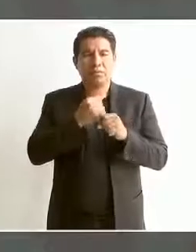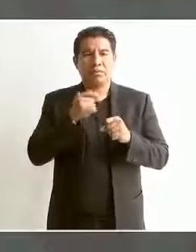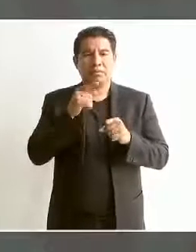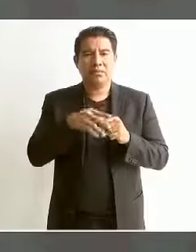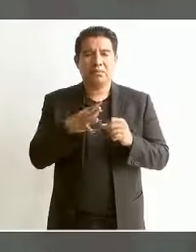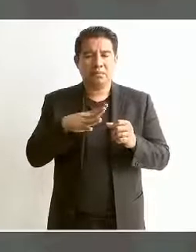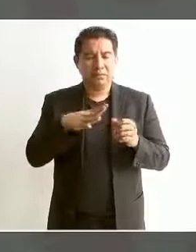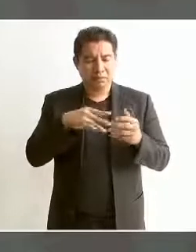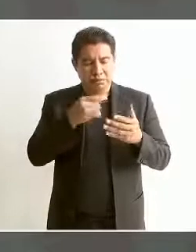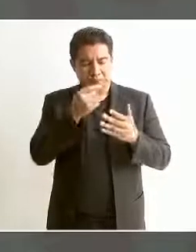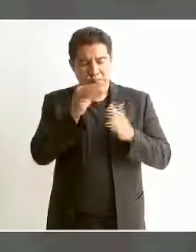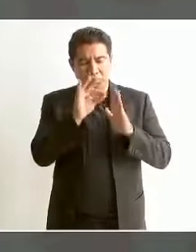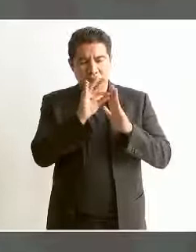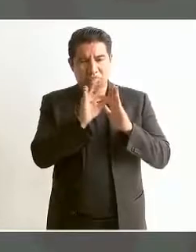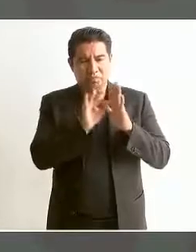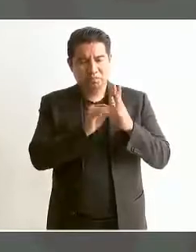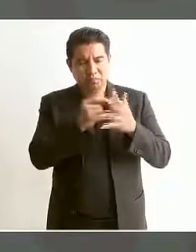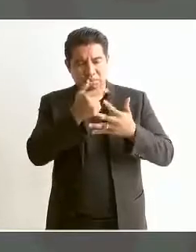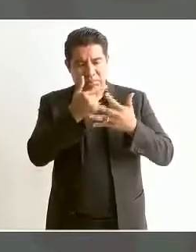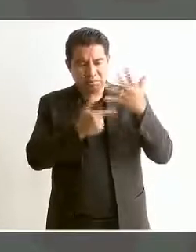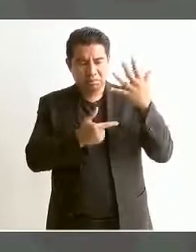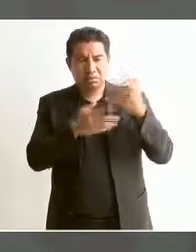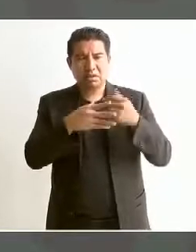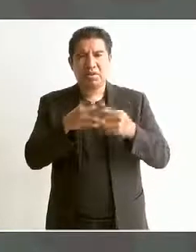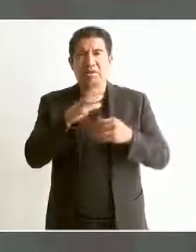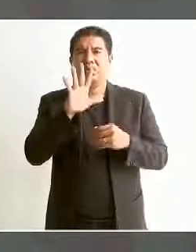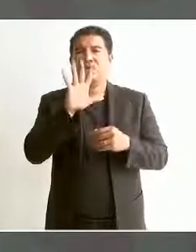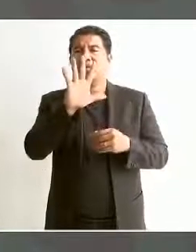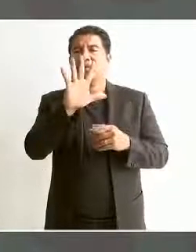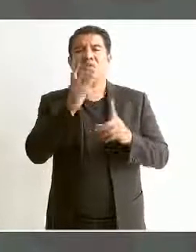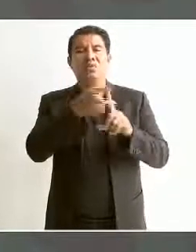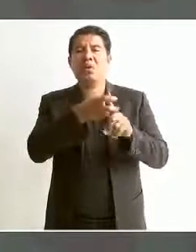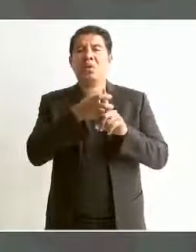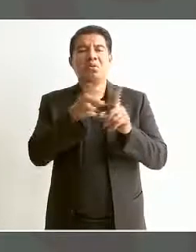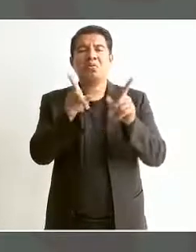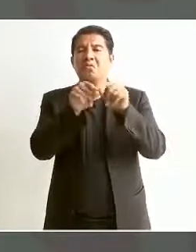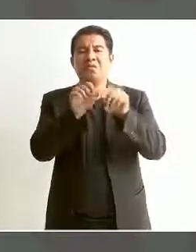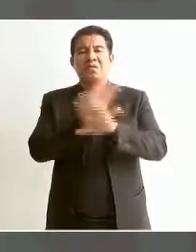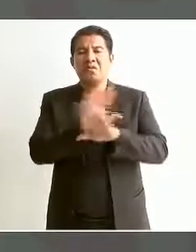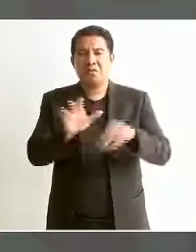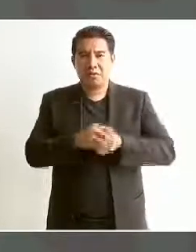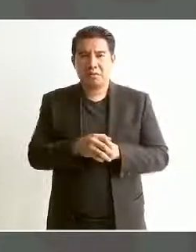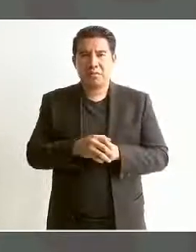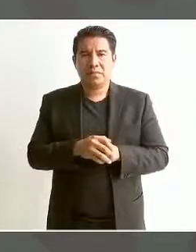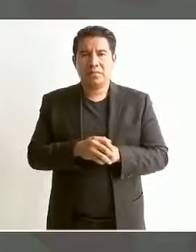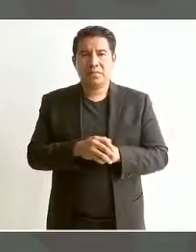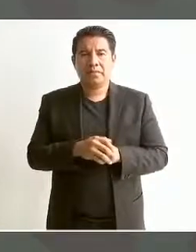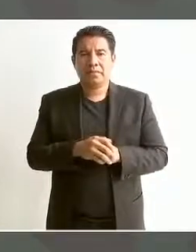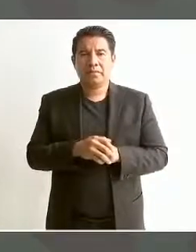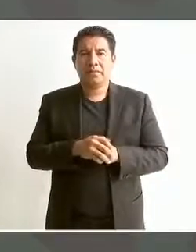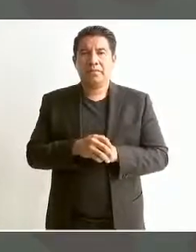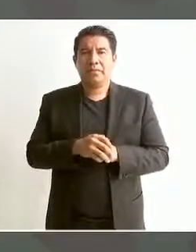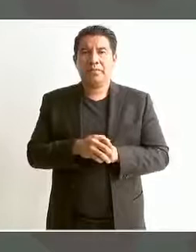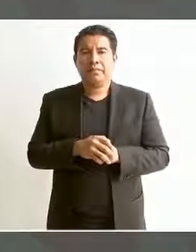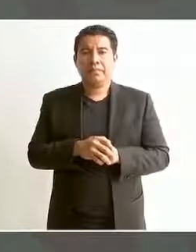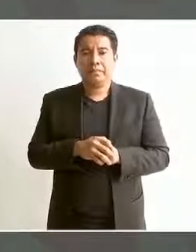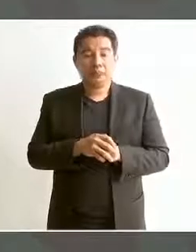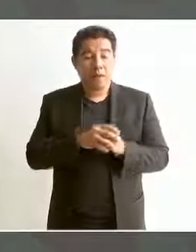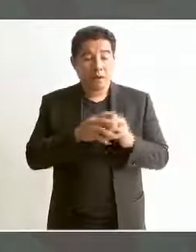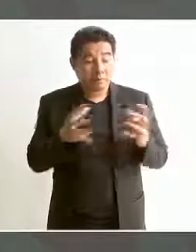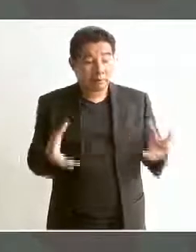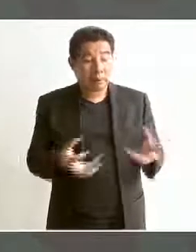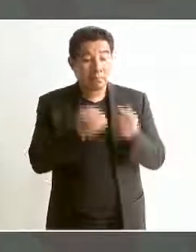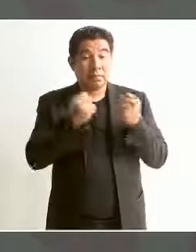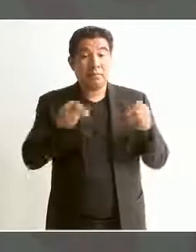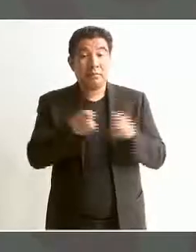cinco secuestros y que se haya rescatado a